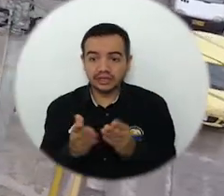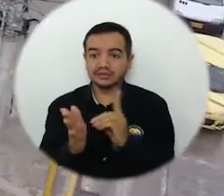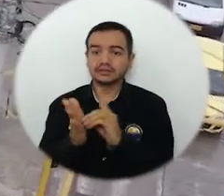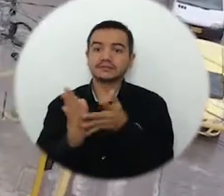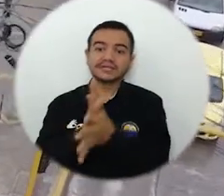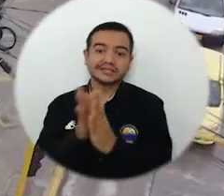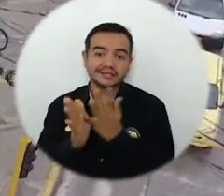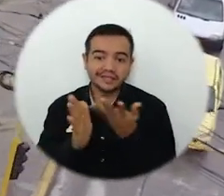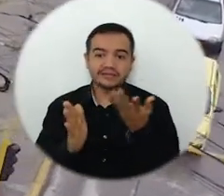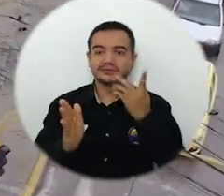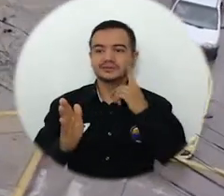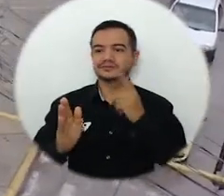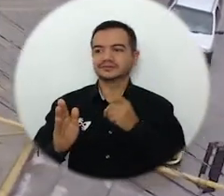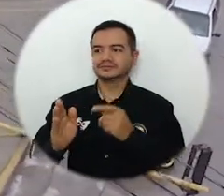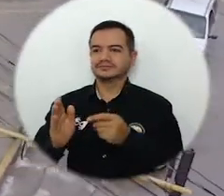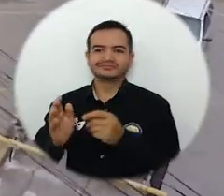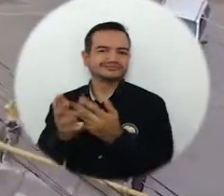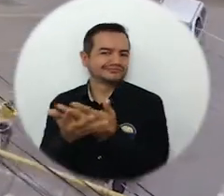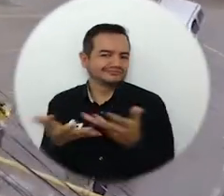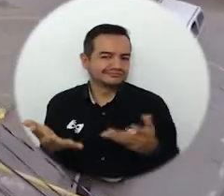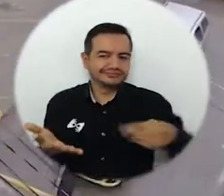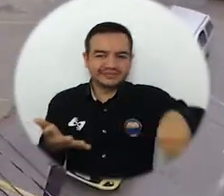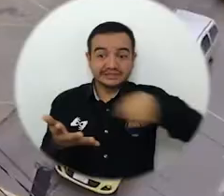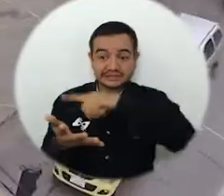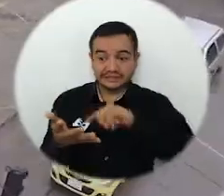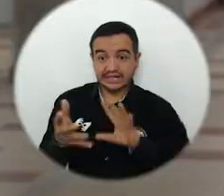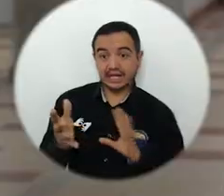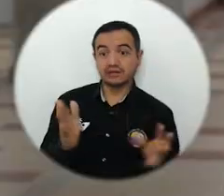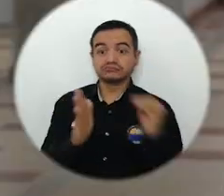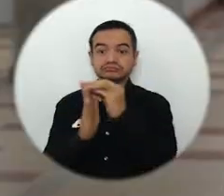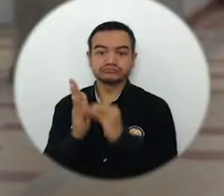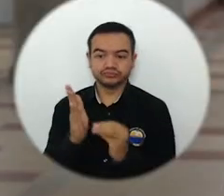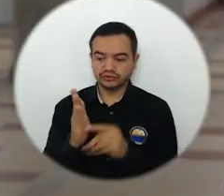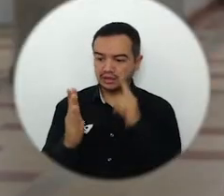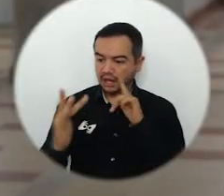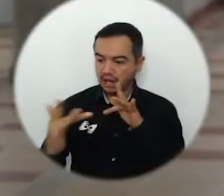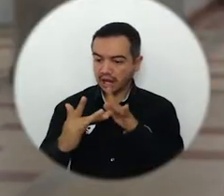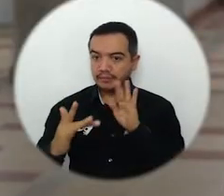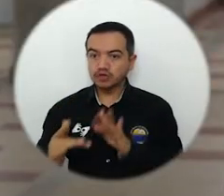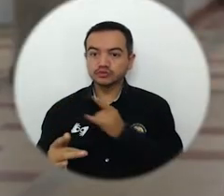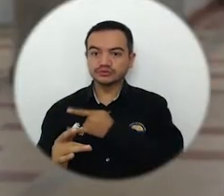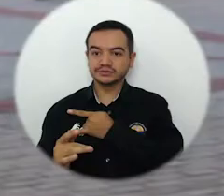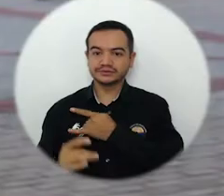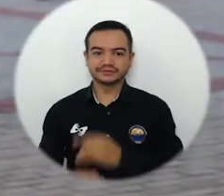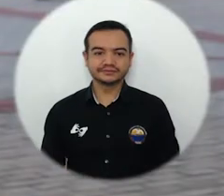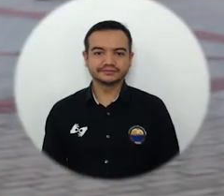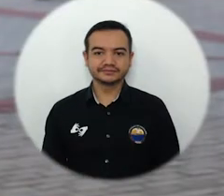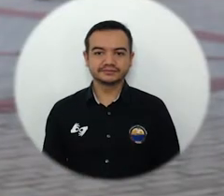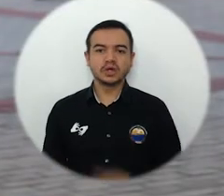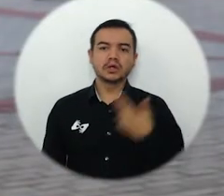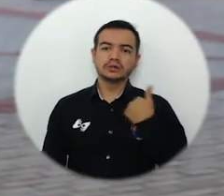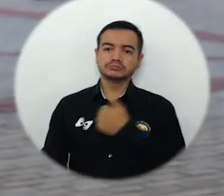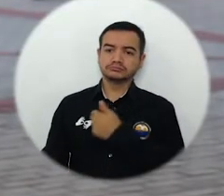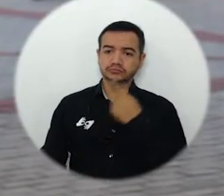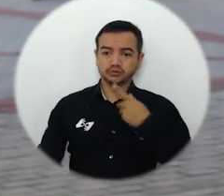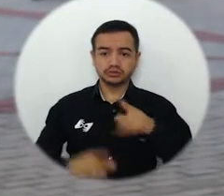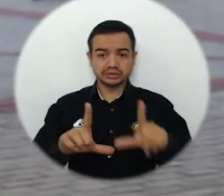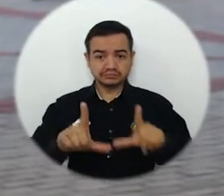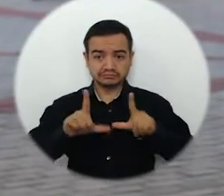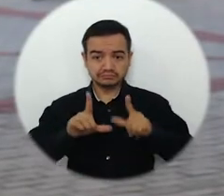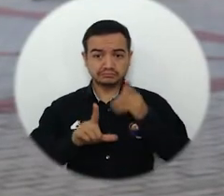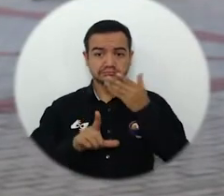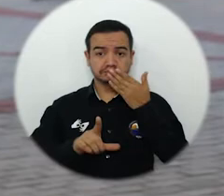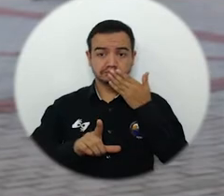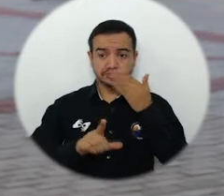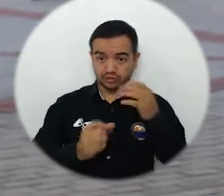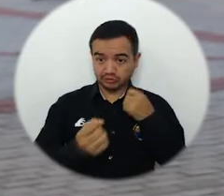base de datos, extensión y previsión social y todos esos componentes que son de la esencia de la universidad. Nosotros como egresados de acá